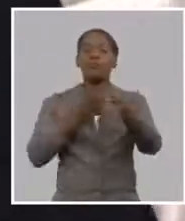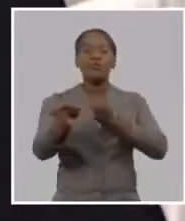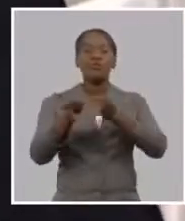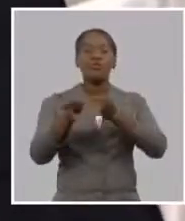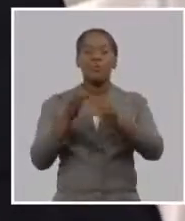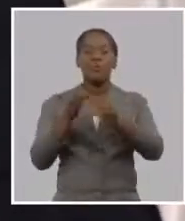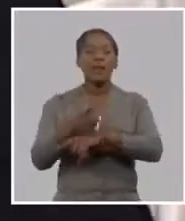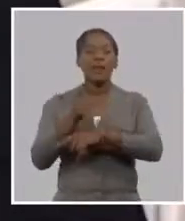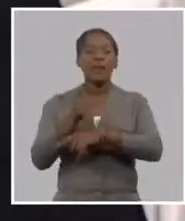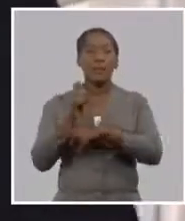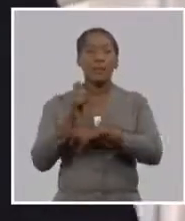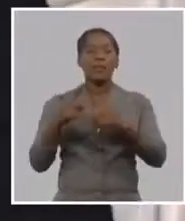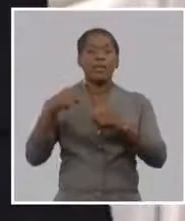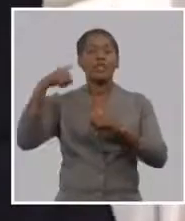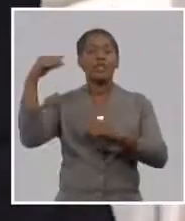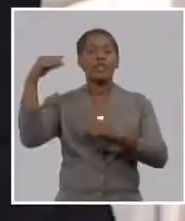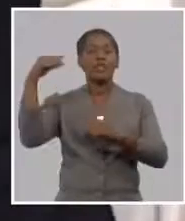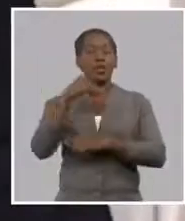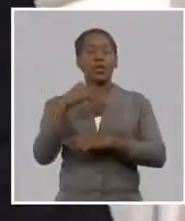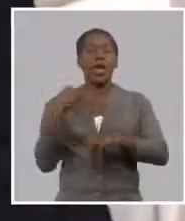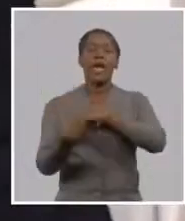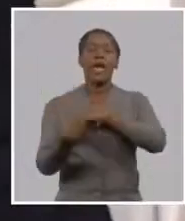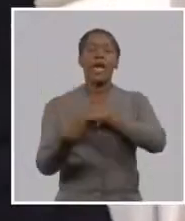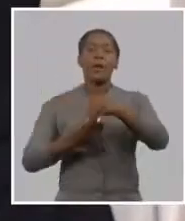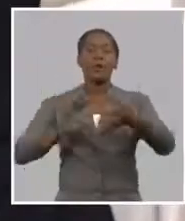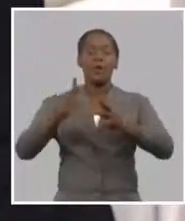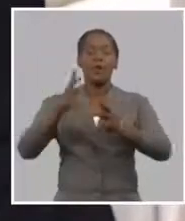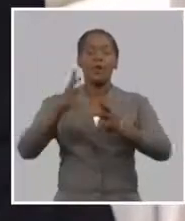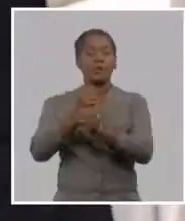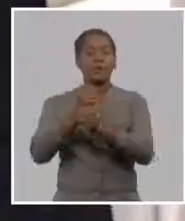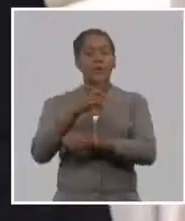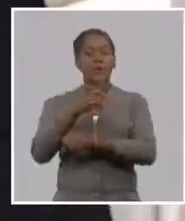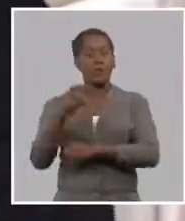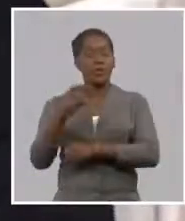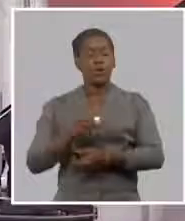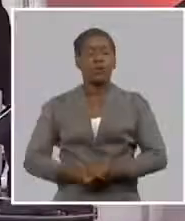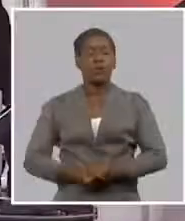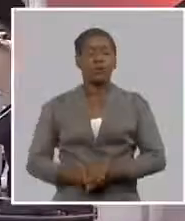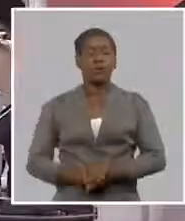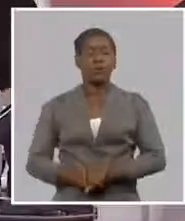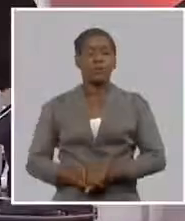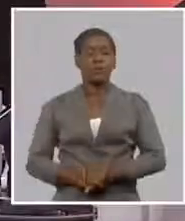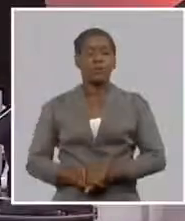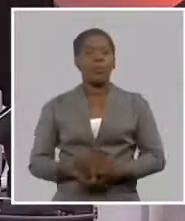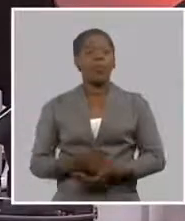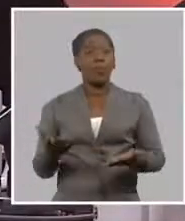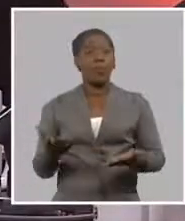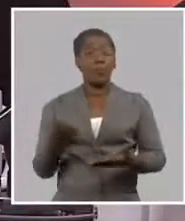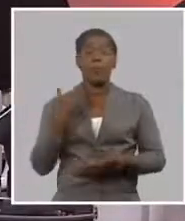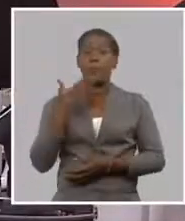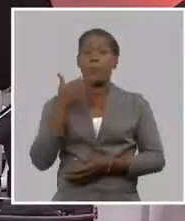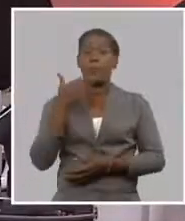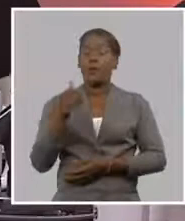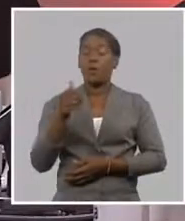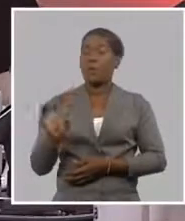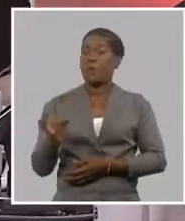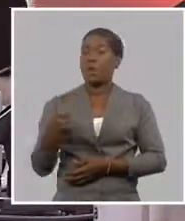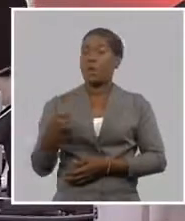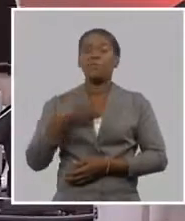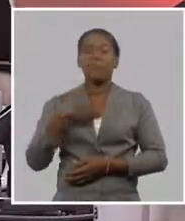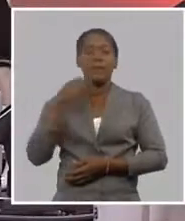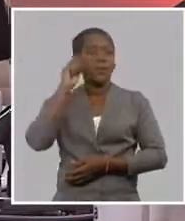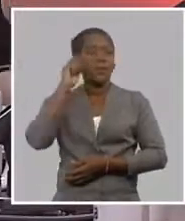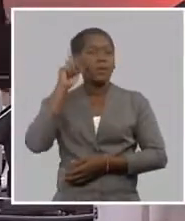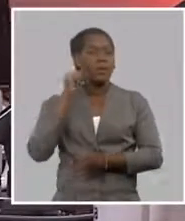mayor uso del virtual bandez porque eso también descongestiona el trabajo de nuestros retos importantes los que tiene por delante el banco de crédito y comercio que tiene una experiencia